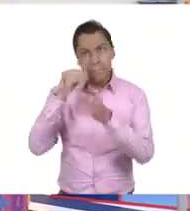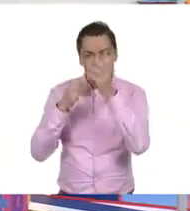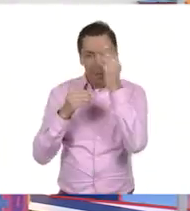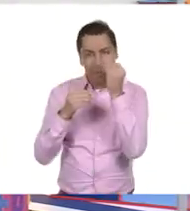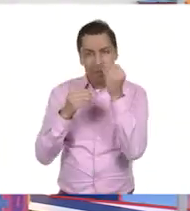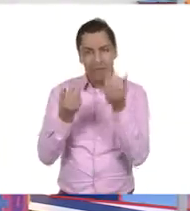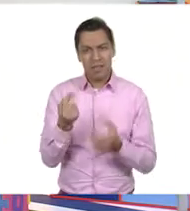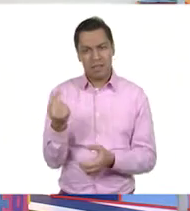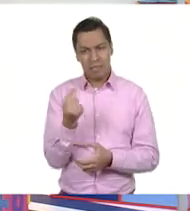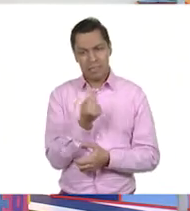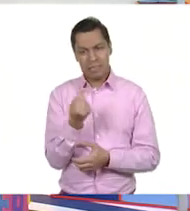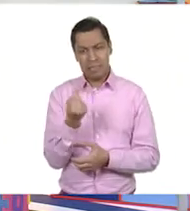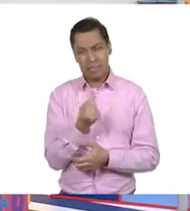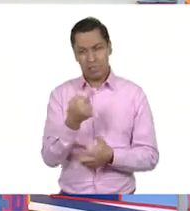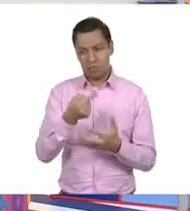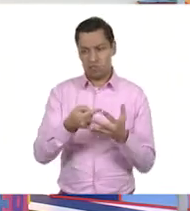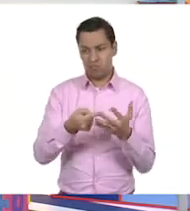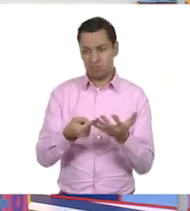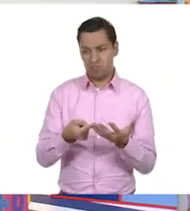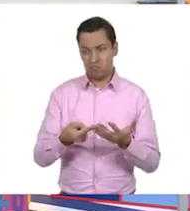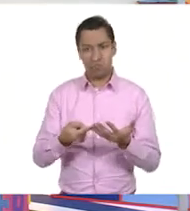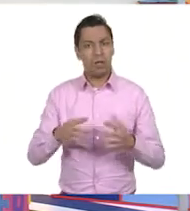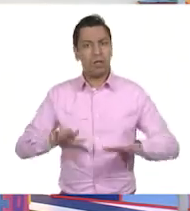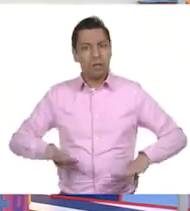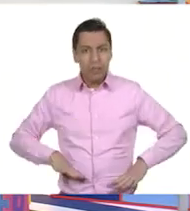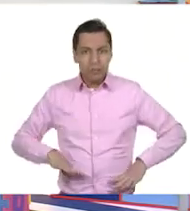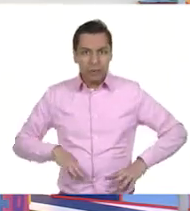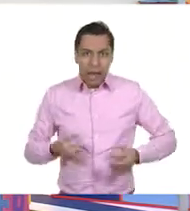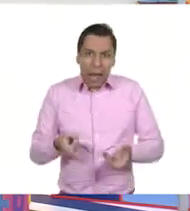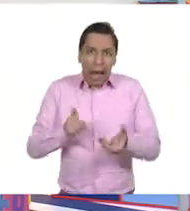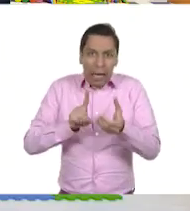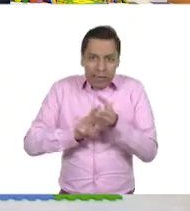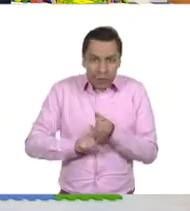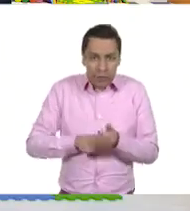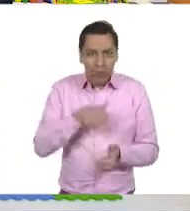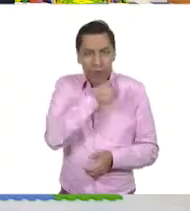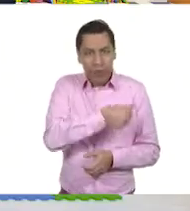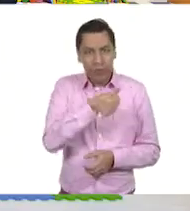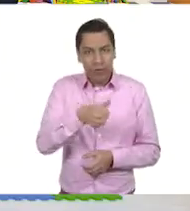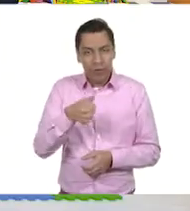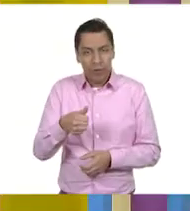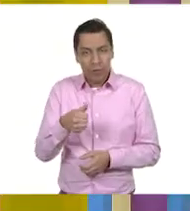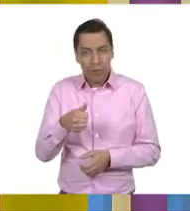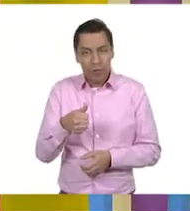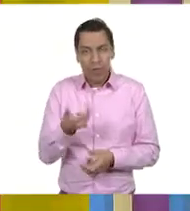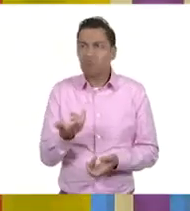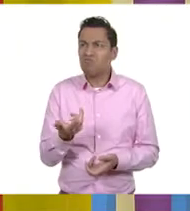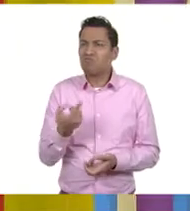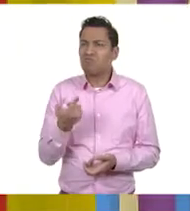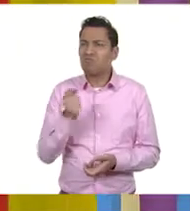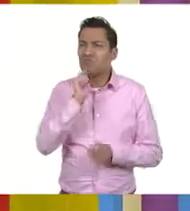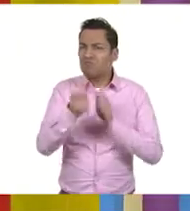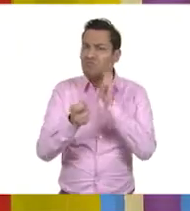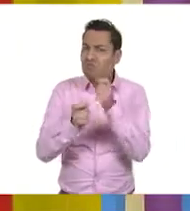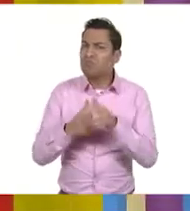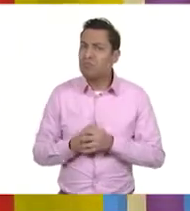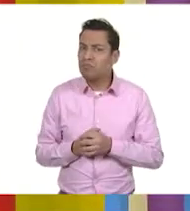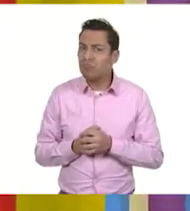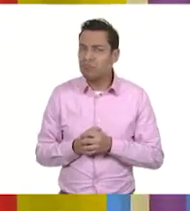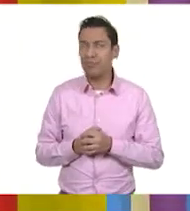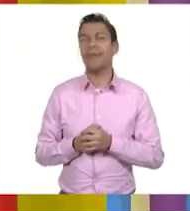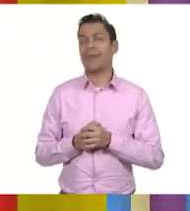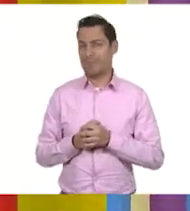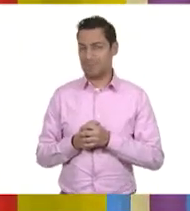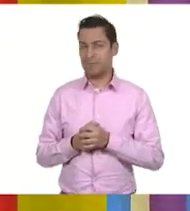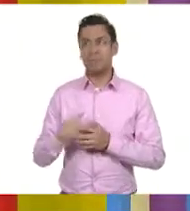Me suena esa palabra básica hasta que ya la hemos ocupado en otra ocasión. Pues sí, suena como que ya lo hemos ocupado alguna vez.